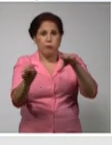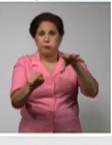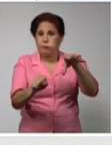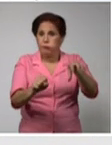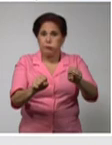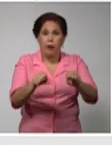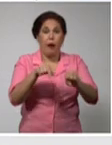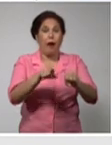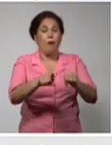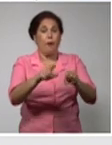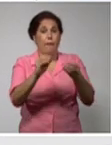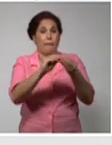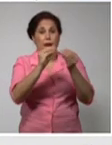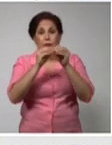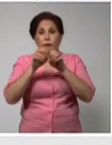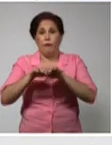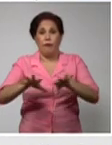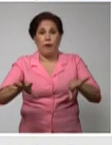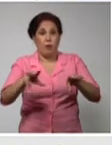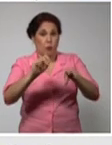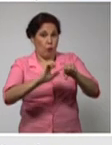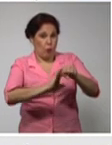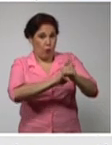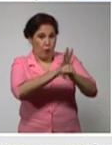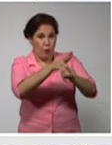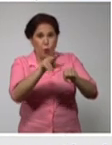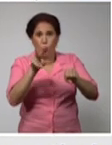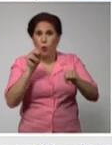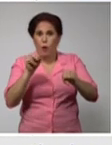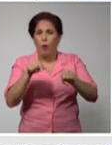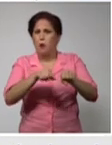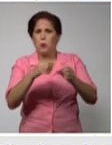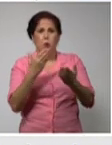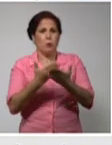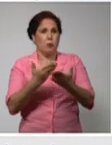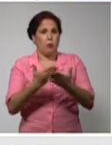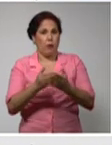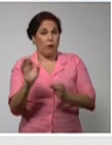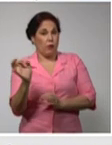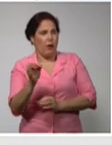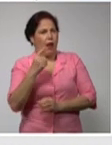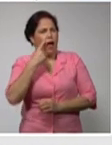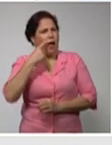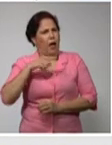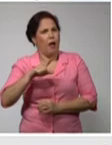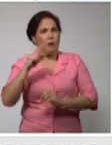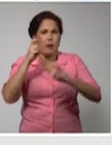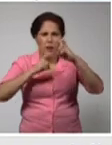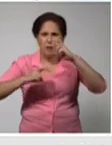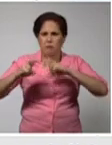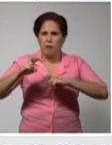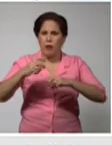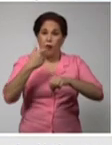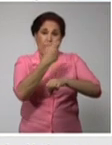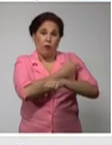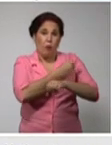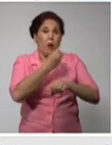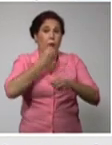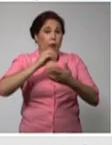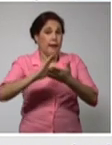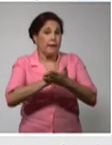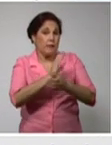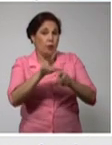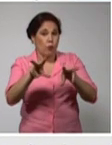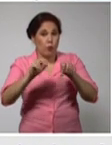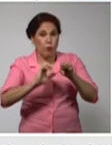una contagiosidad mayor y que todavía no se ha comprobado pero hay que ver si las vacunas son efectivas pues está